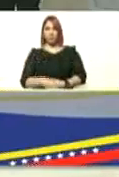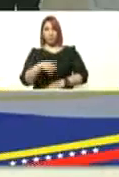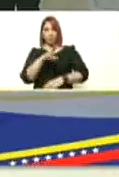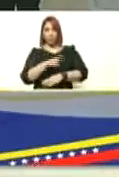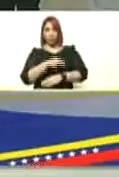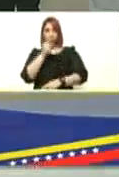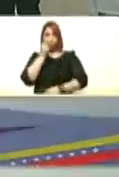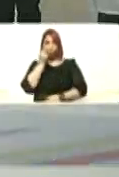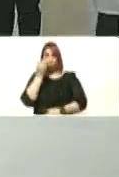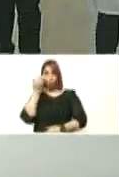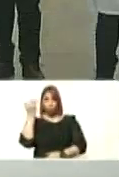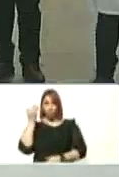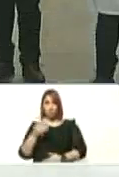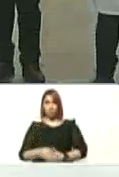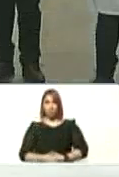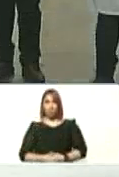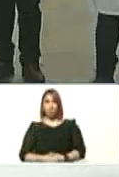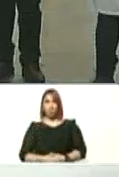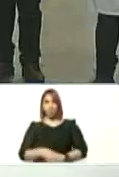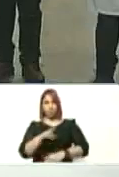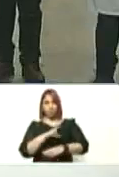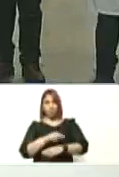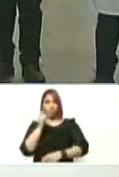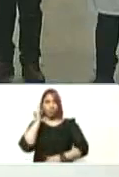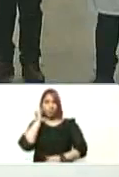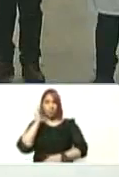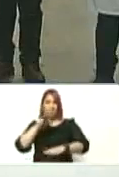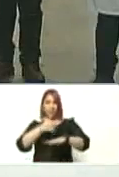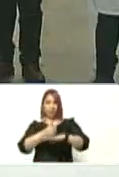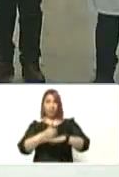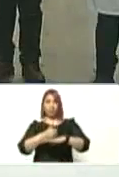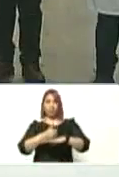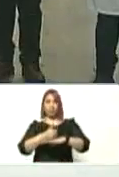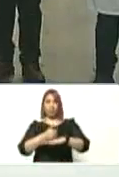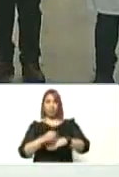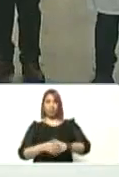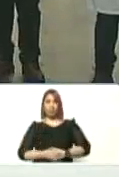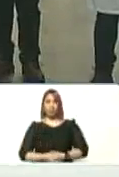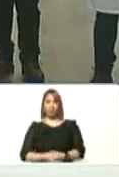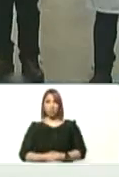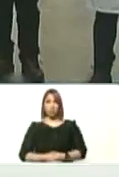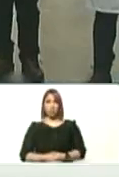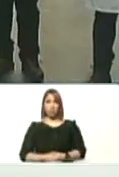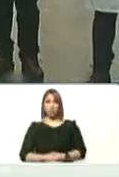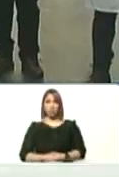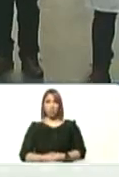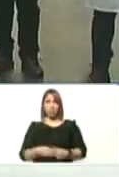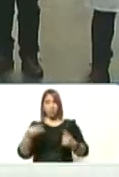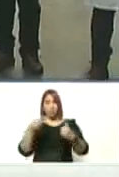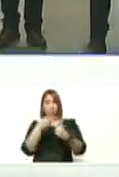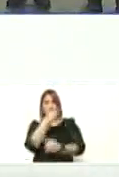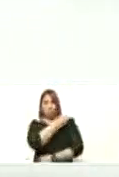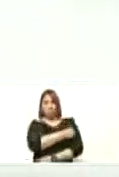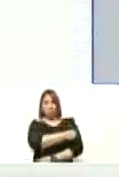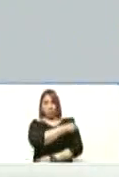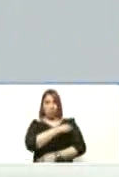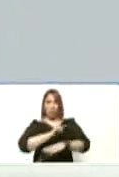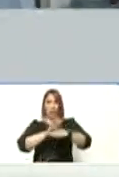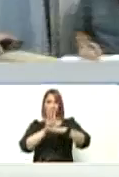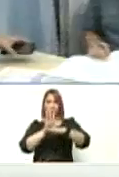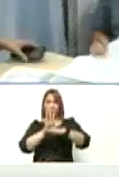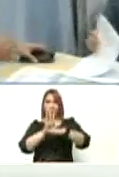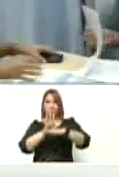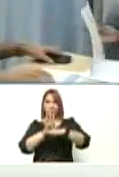Armando Marín de la doctora jefa de el hotel hospitalario allí del ALBA